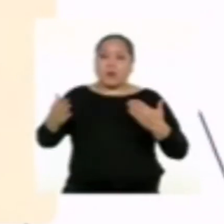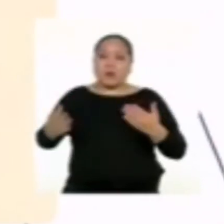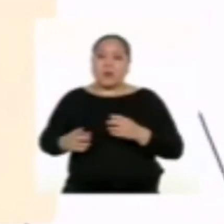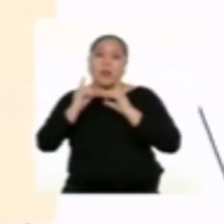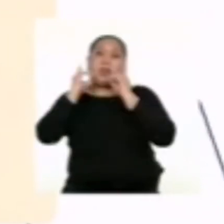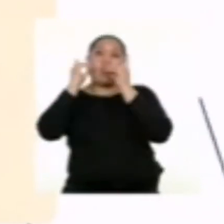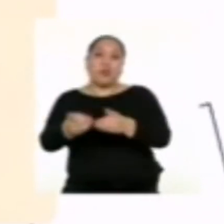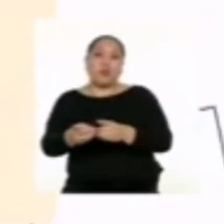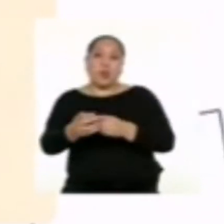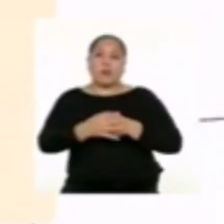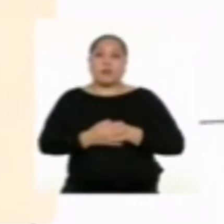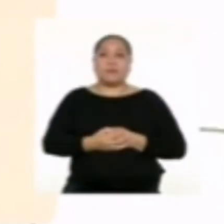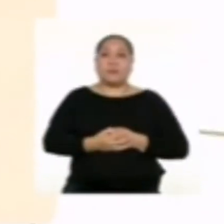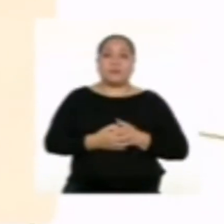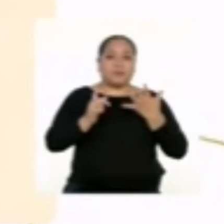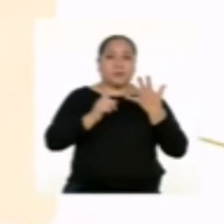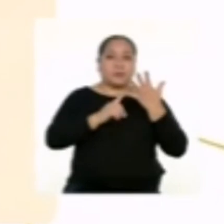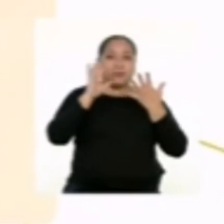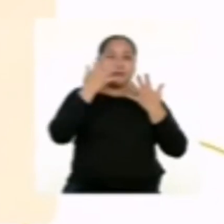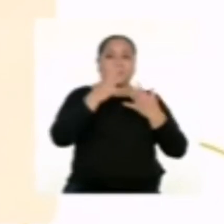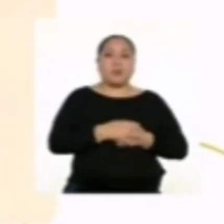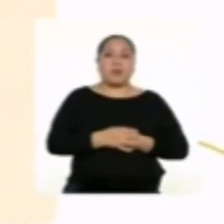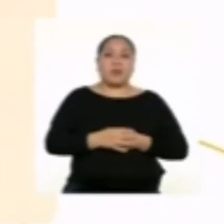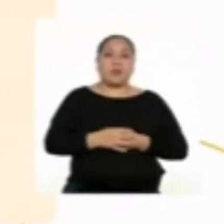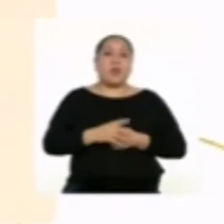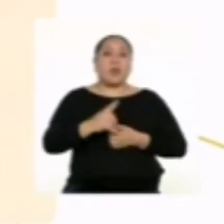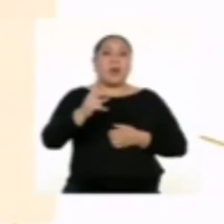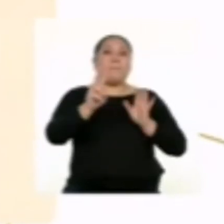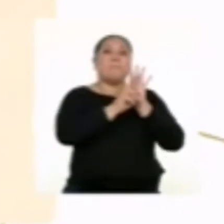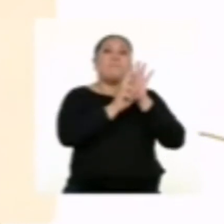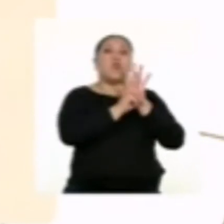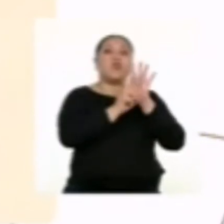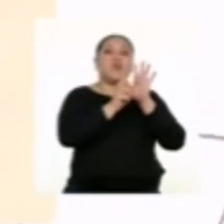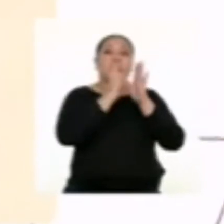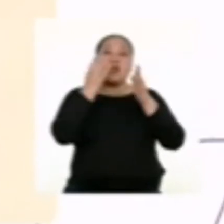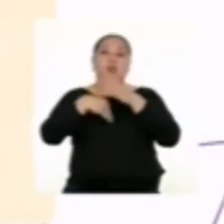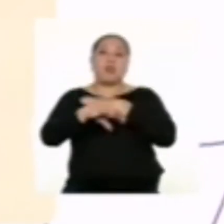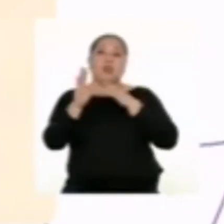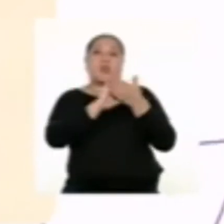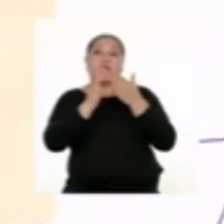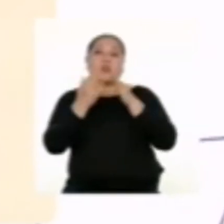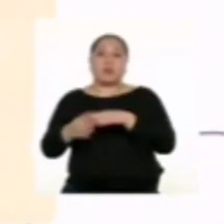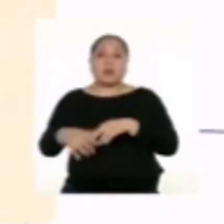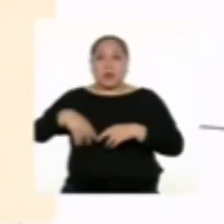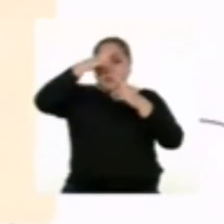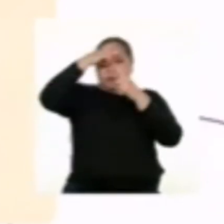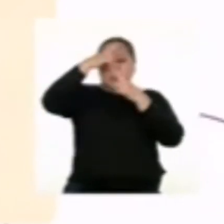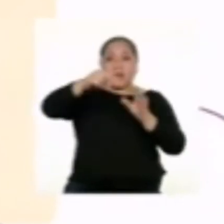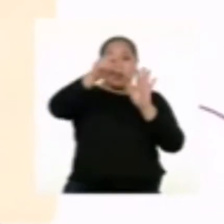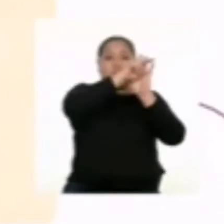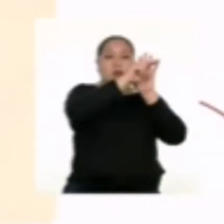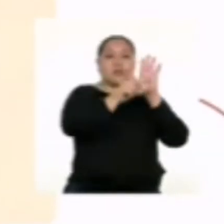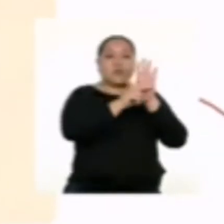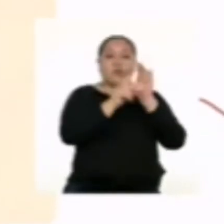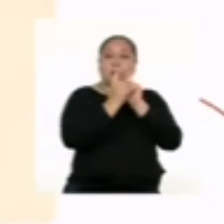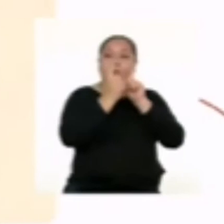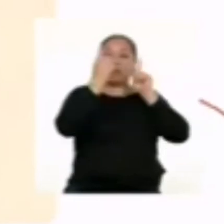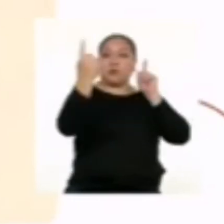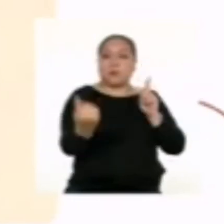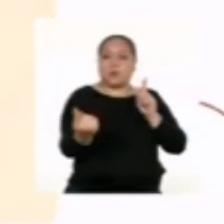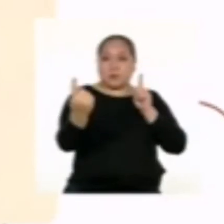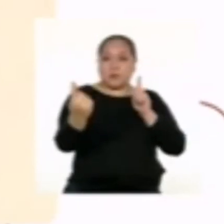beneficencia. Cinco. Hacer voluntariado en la comunidad, cumpliendo con las normas de